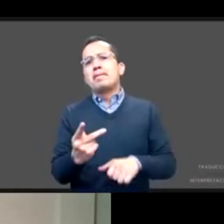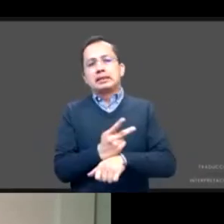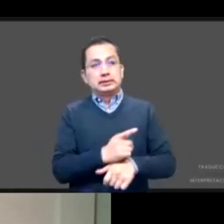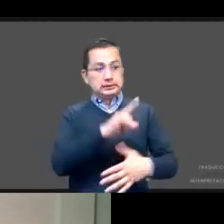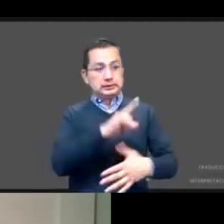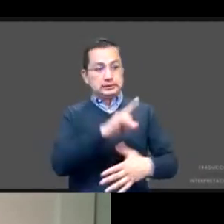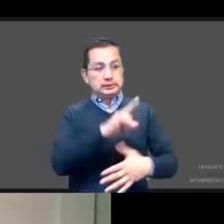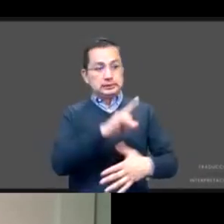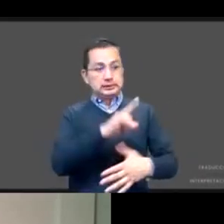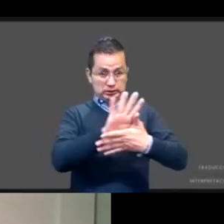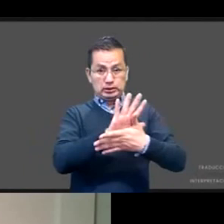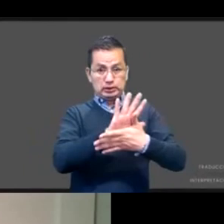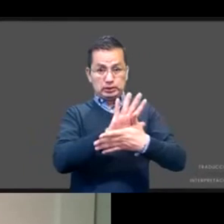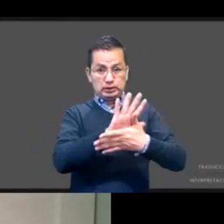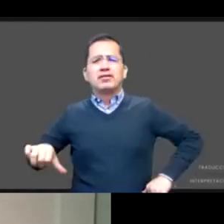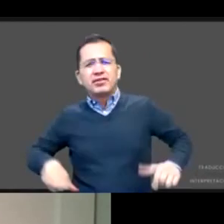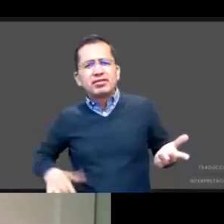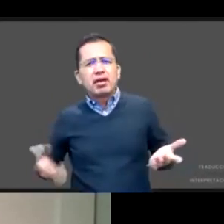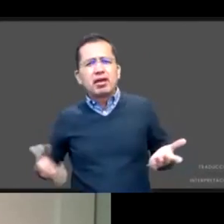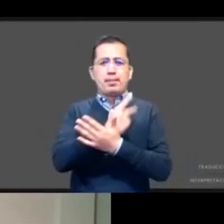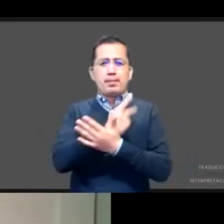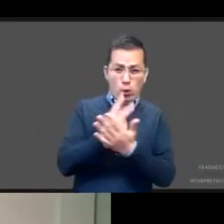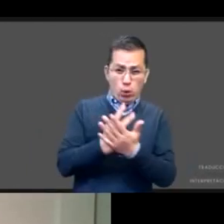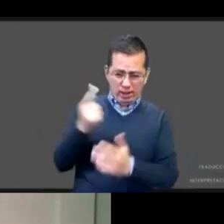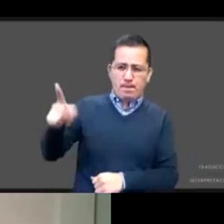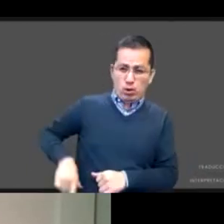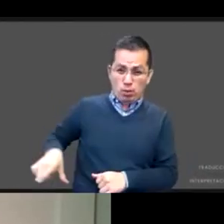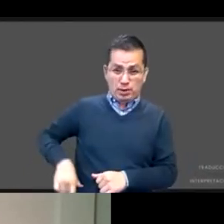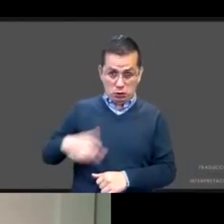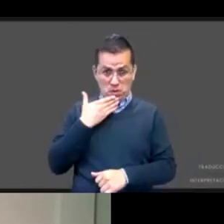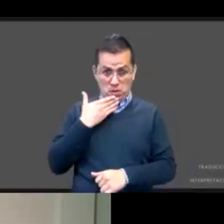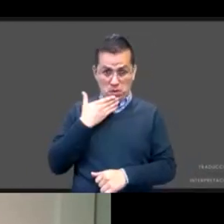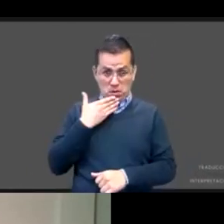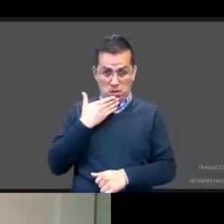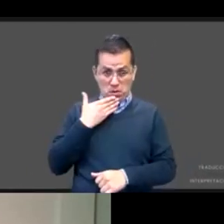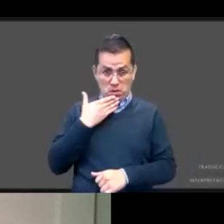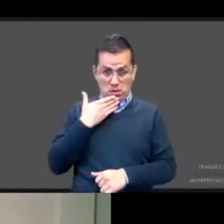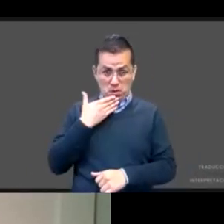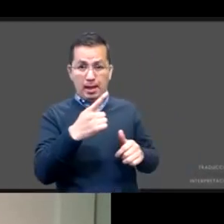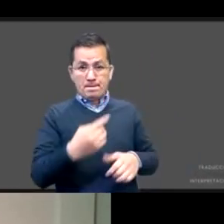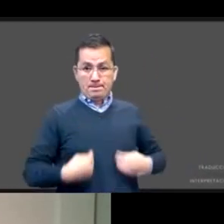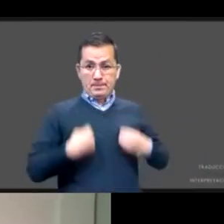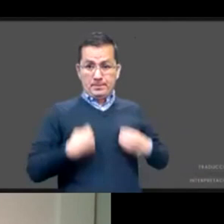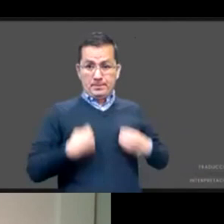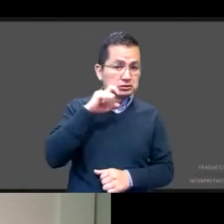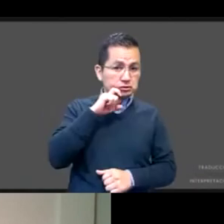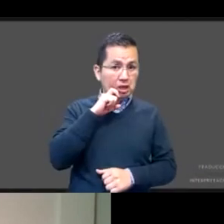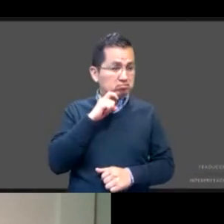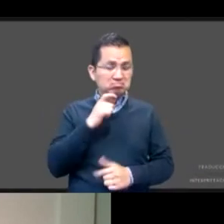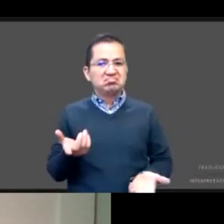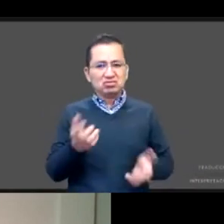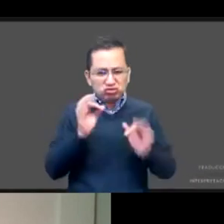públicas. Los programas para promover la educación sexual de manera formal o informal son generalmente débiles.